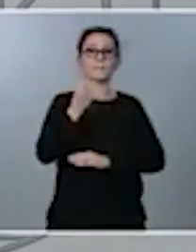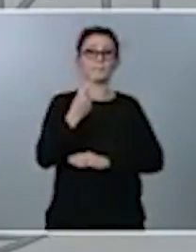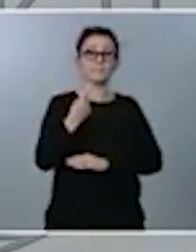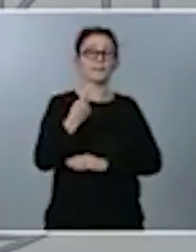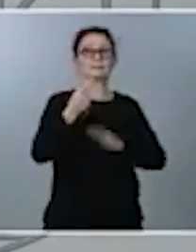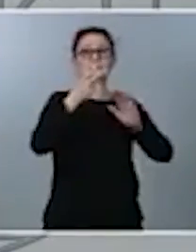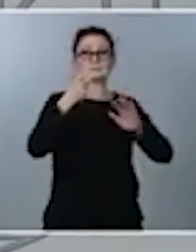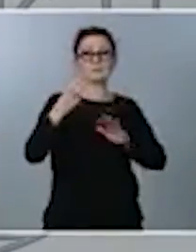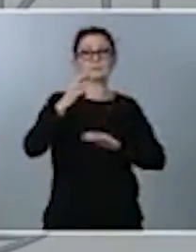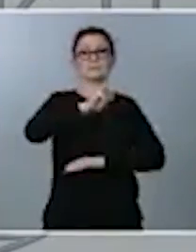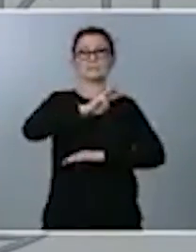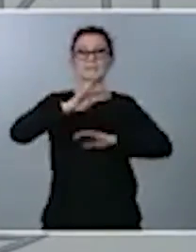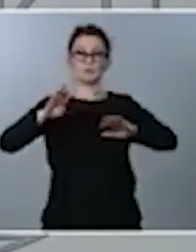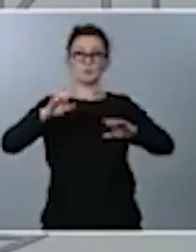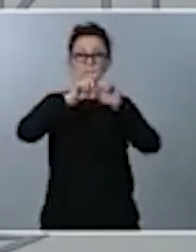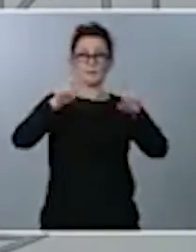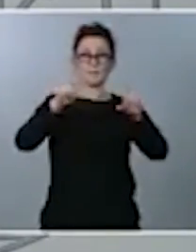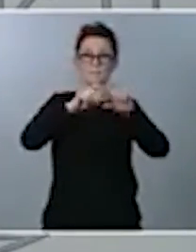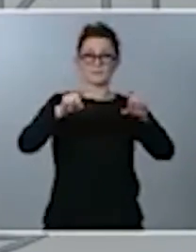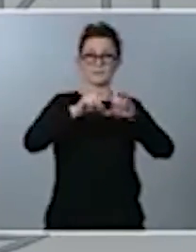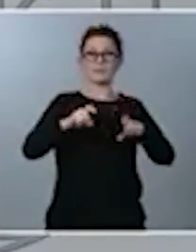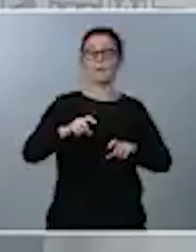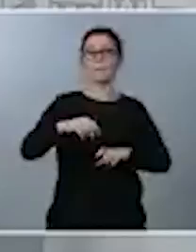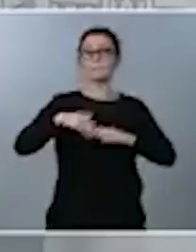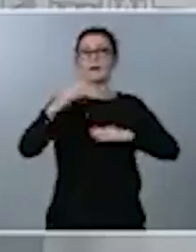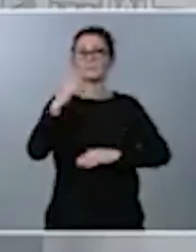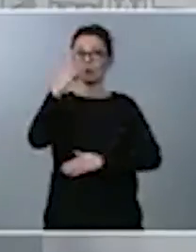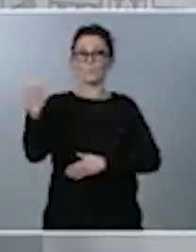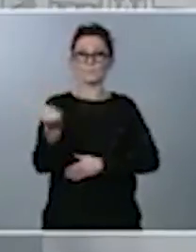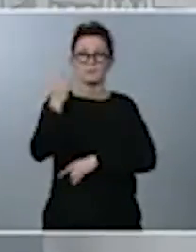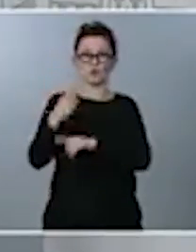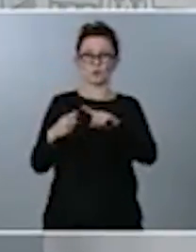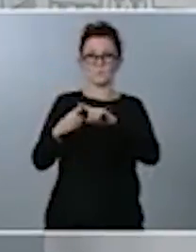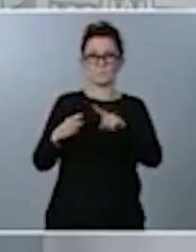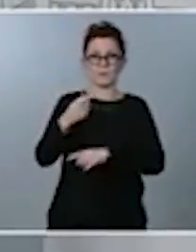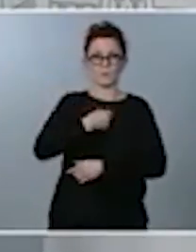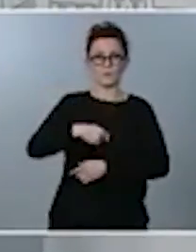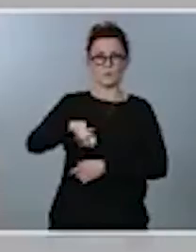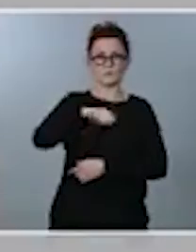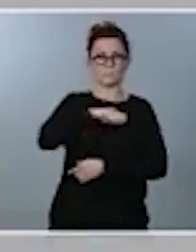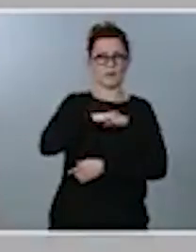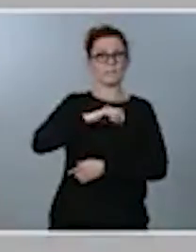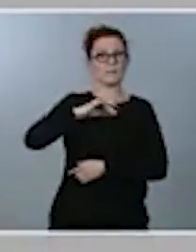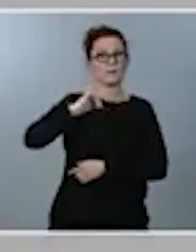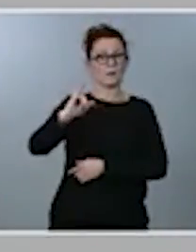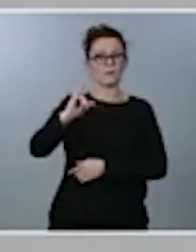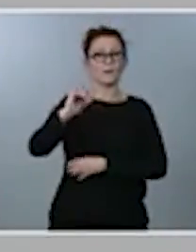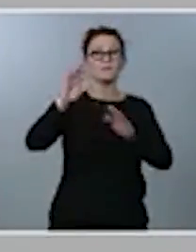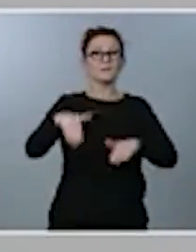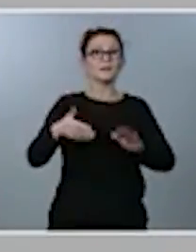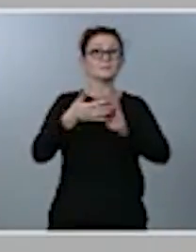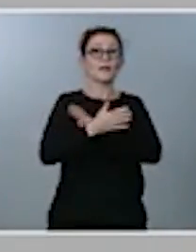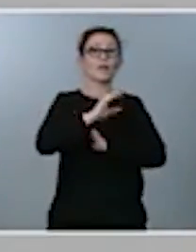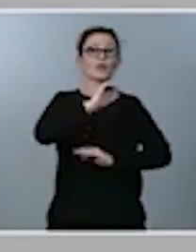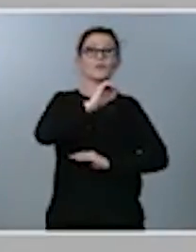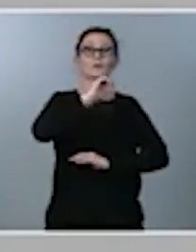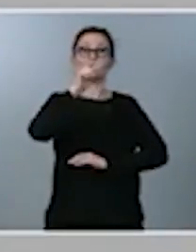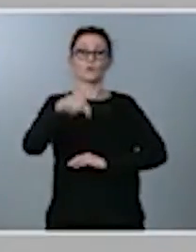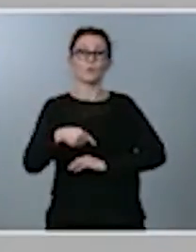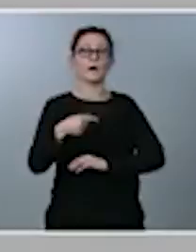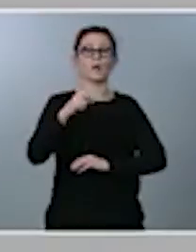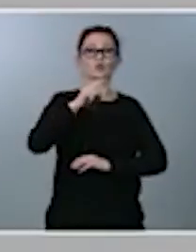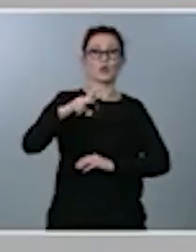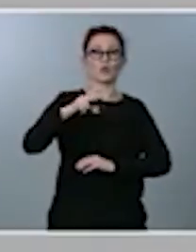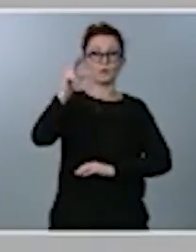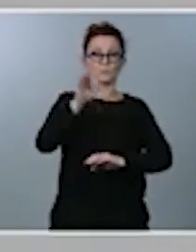de las demás millón y medio que tenemos en nuestro país, por tanto, solo afecta un 0,12% del